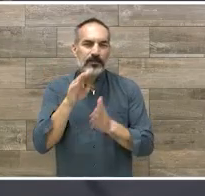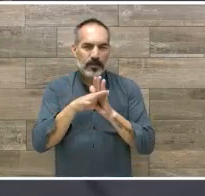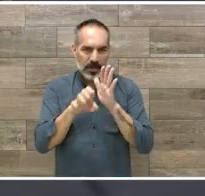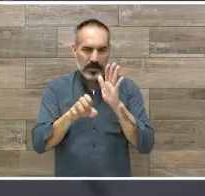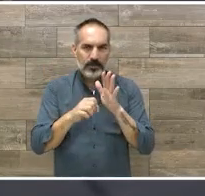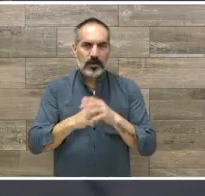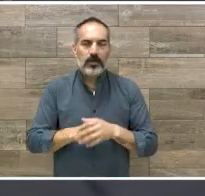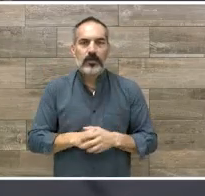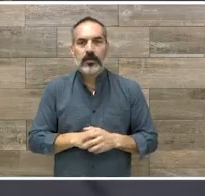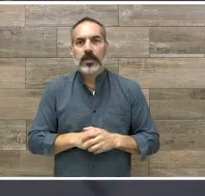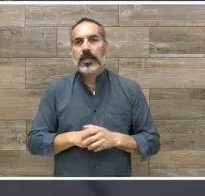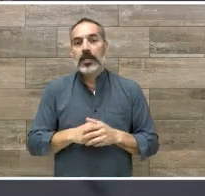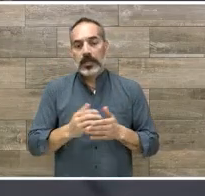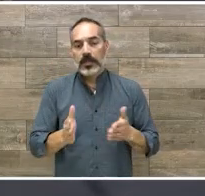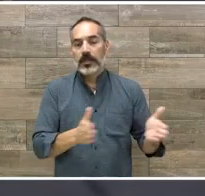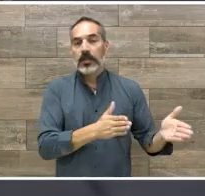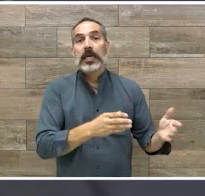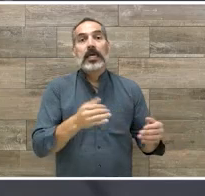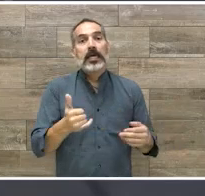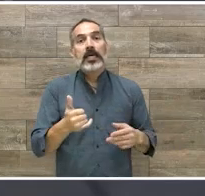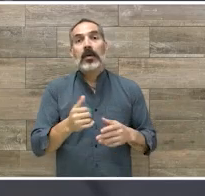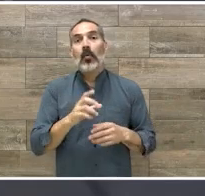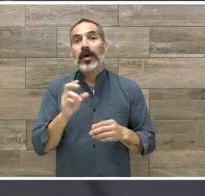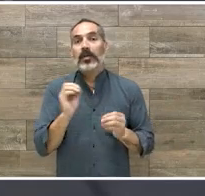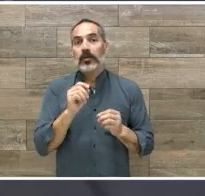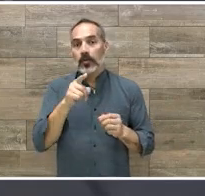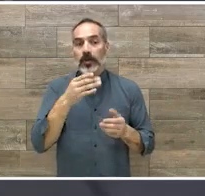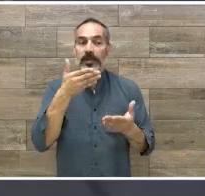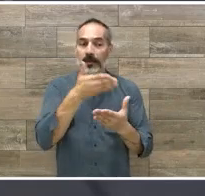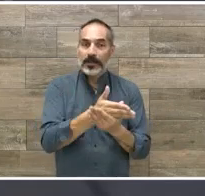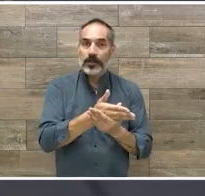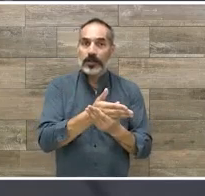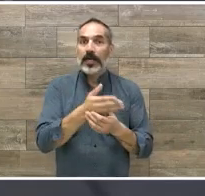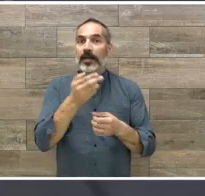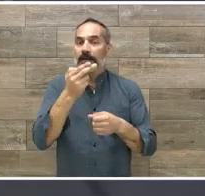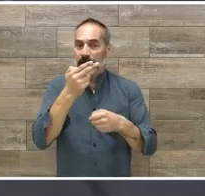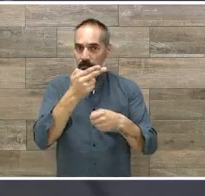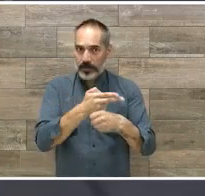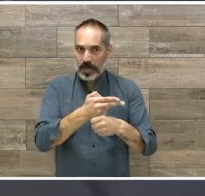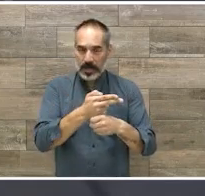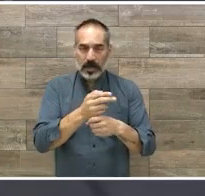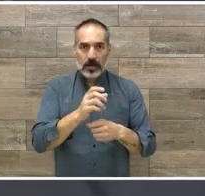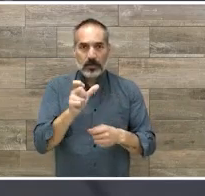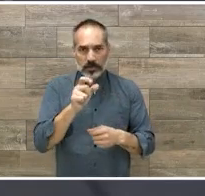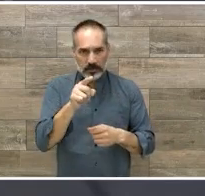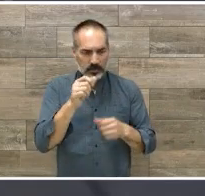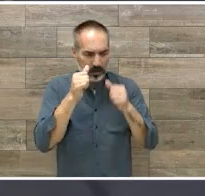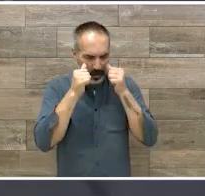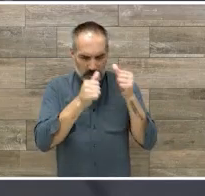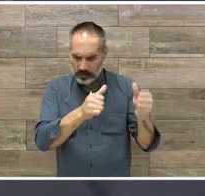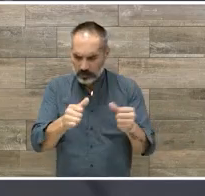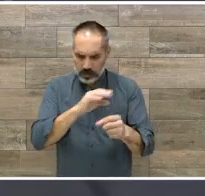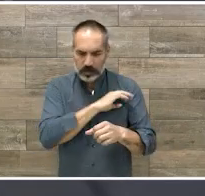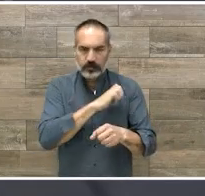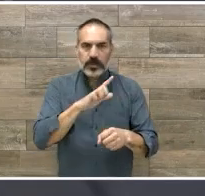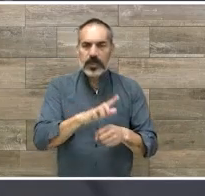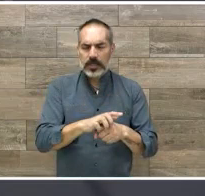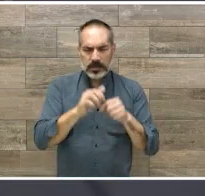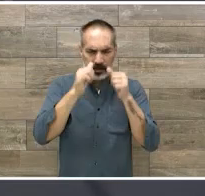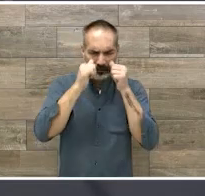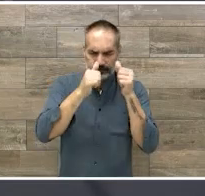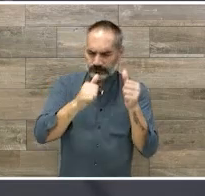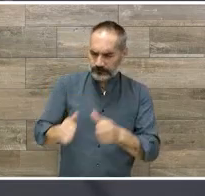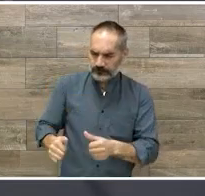dentro del rubro de la intervención temprana para poder detectar el especialista hay que